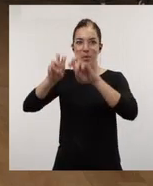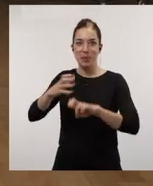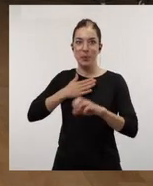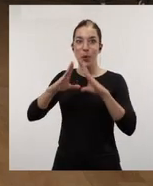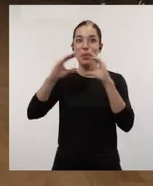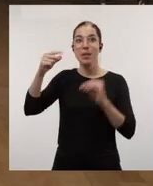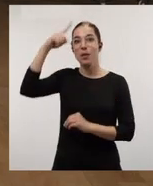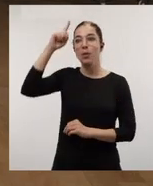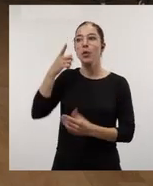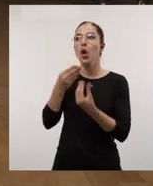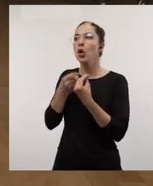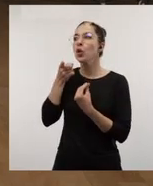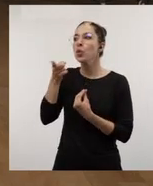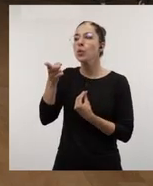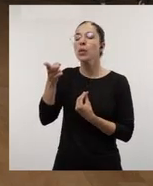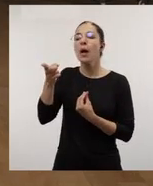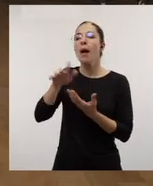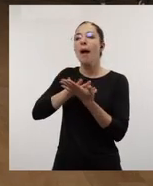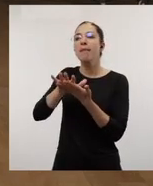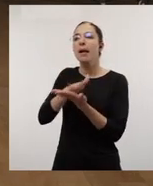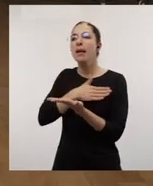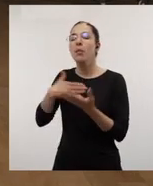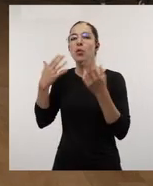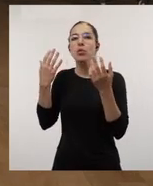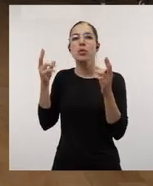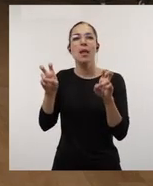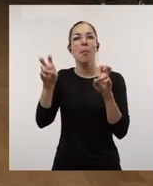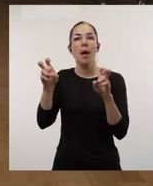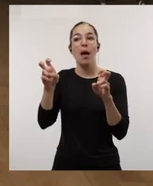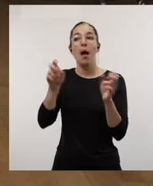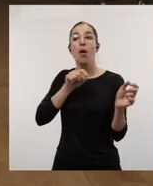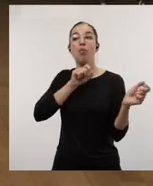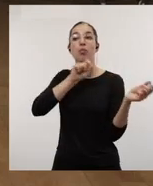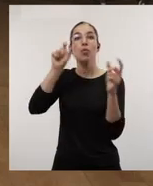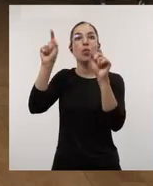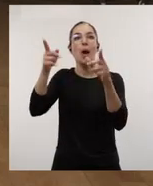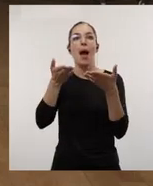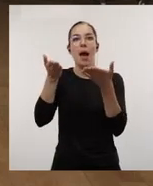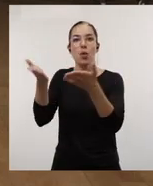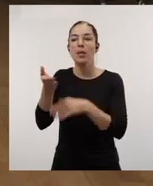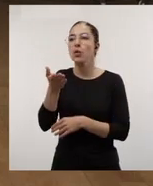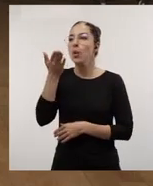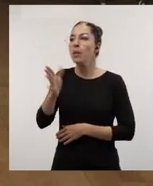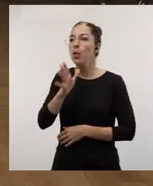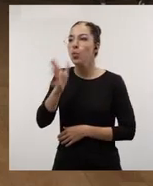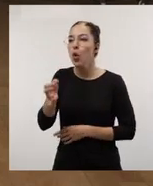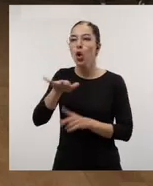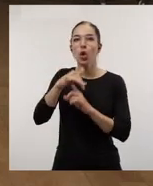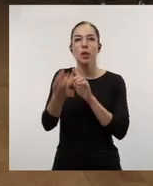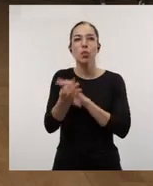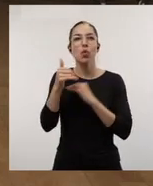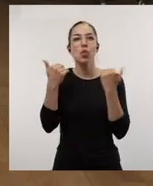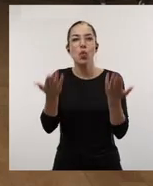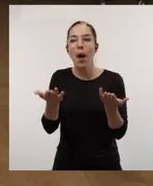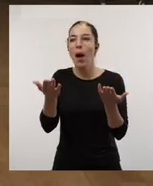la Universidad Rey Juan Carlos. Y contigo queríamos abordar el tema de las ayudas a la movilidad. ¿Por qué son importantes? ¿En qué contexto surgen? ¿En qué